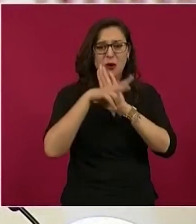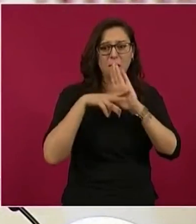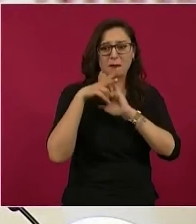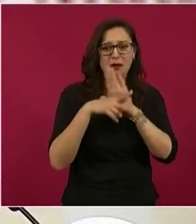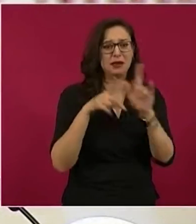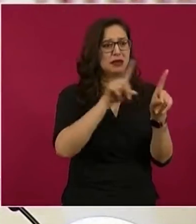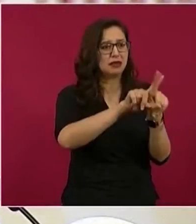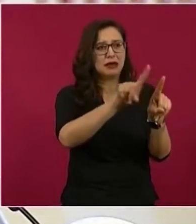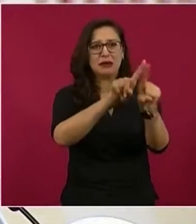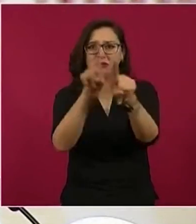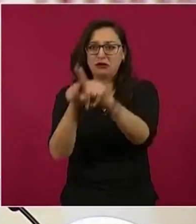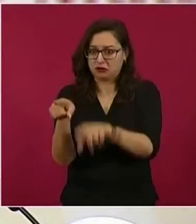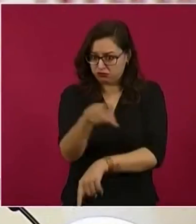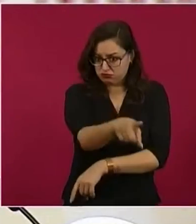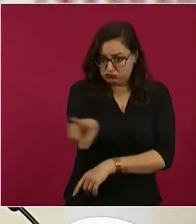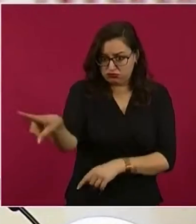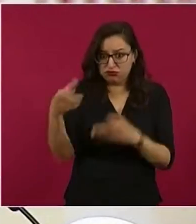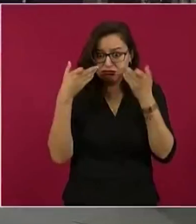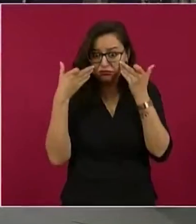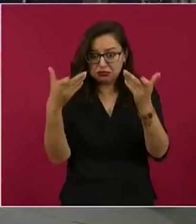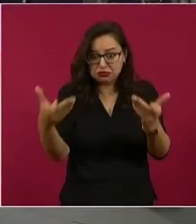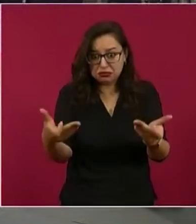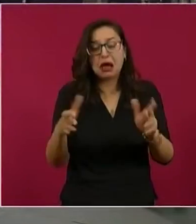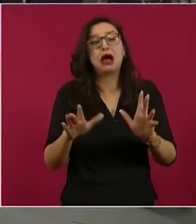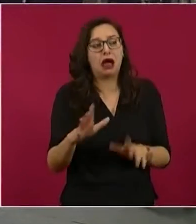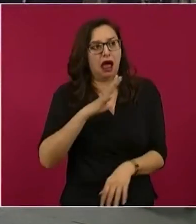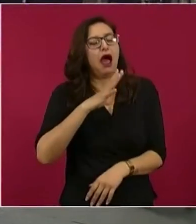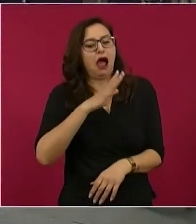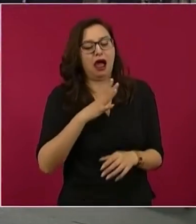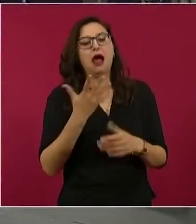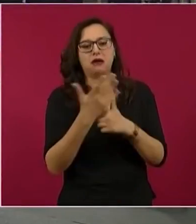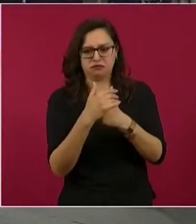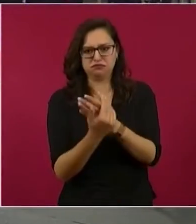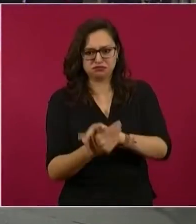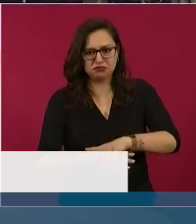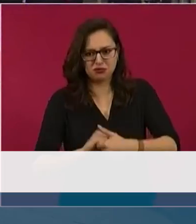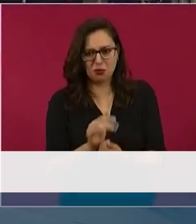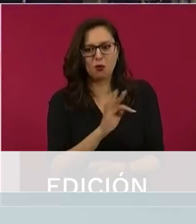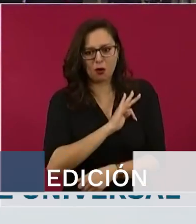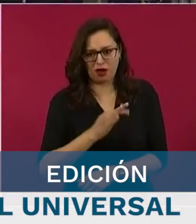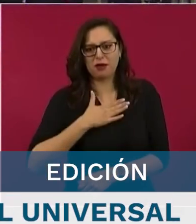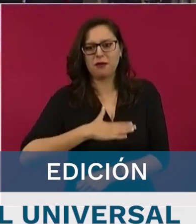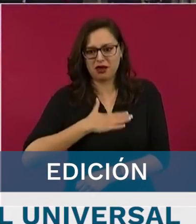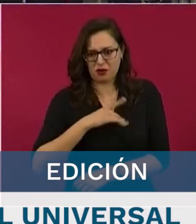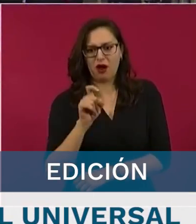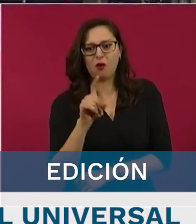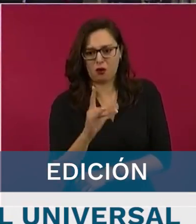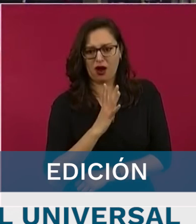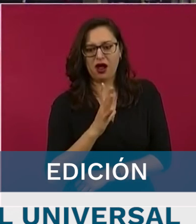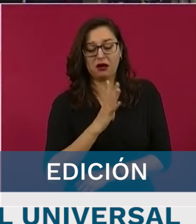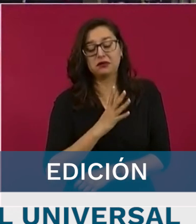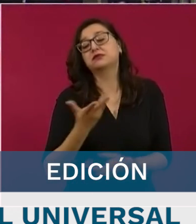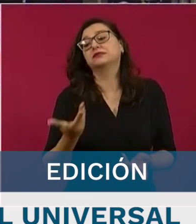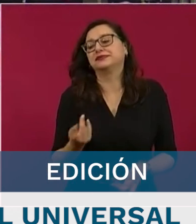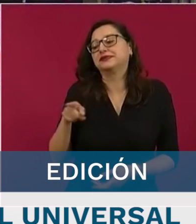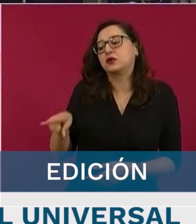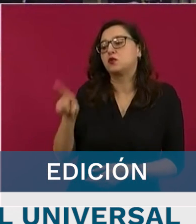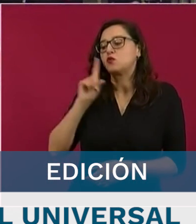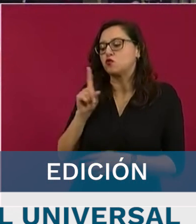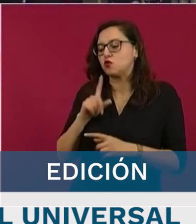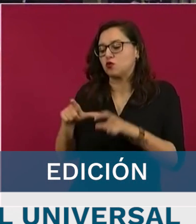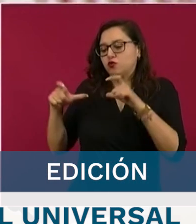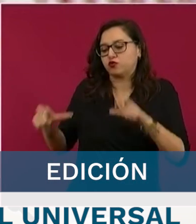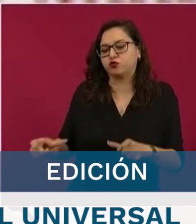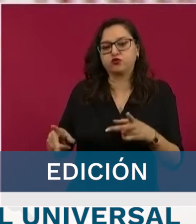viendo que me están diciendo que sí había agua en los baños. Y bueno, el ingreso de las tlayudas a la terminal, la